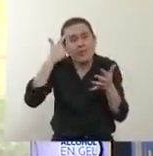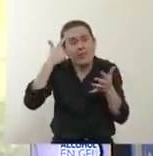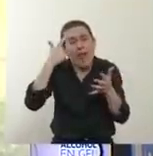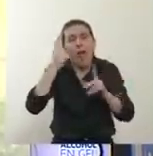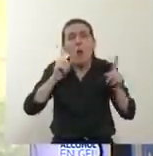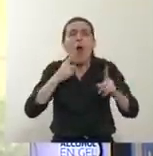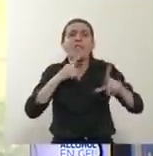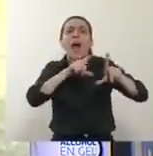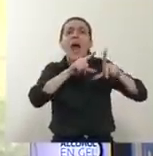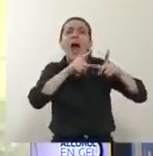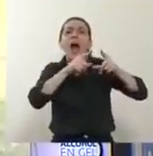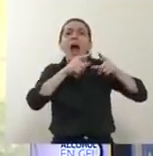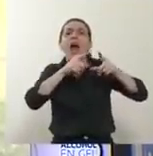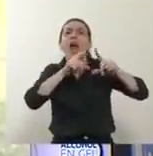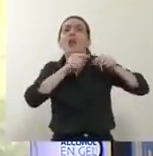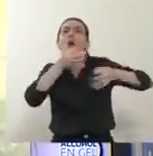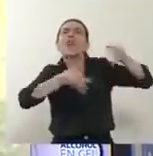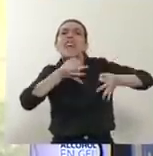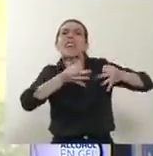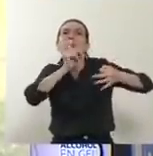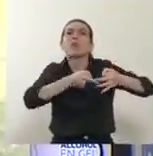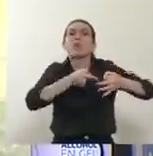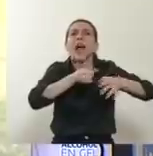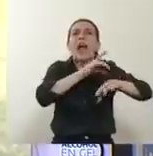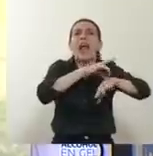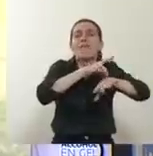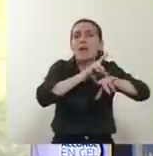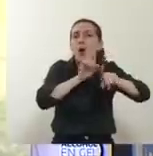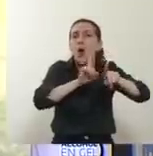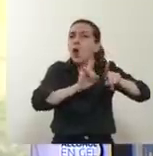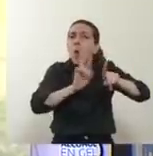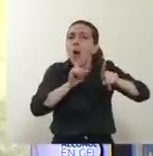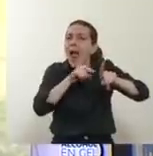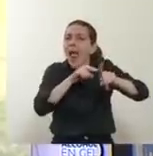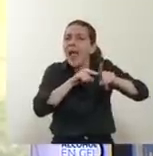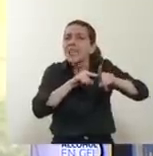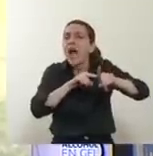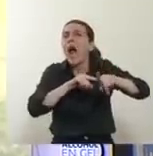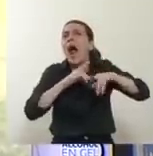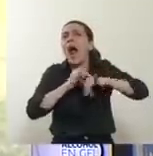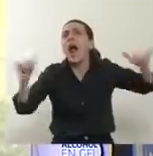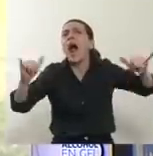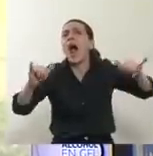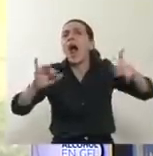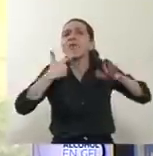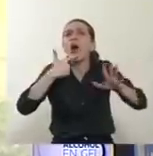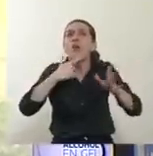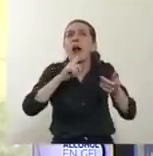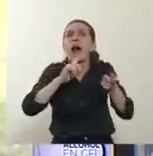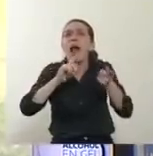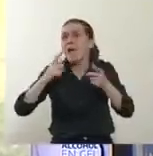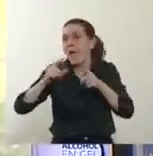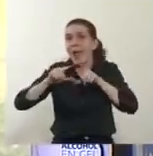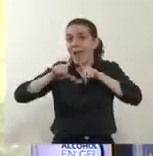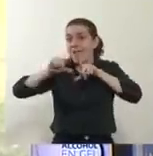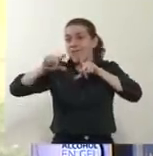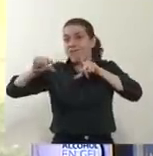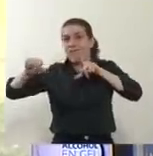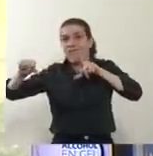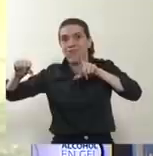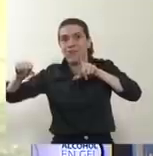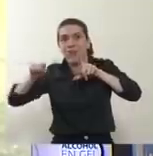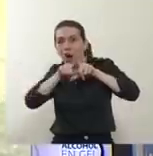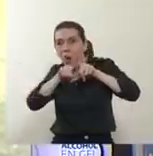a lo que les estoy convocando. No los estoy convocando a corregir una estadística. Los estoy